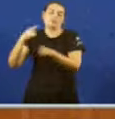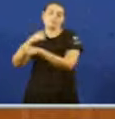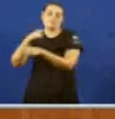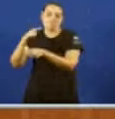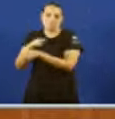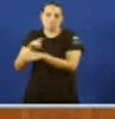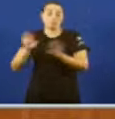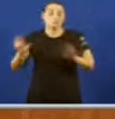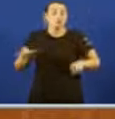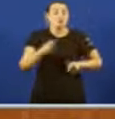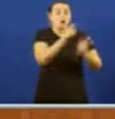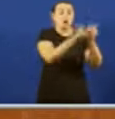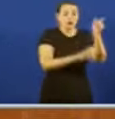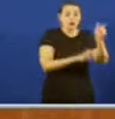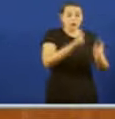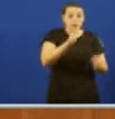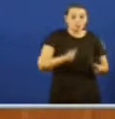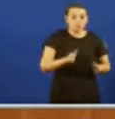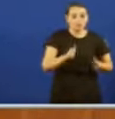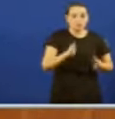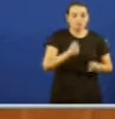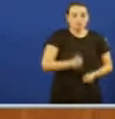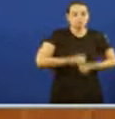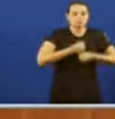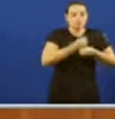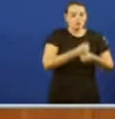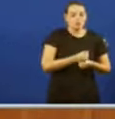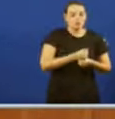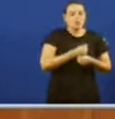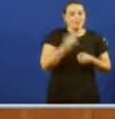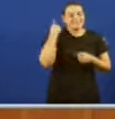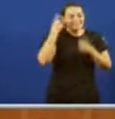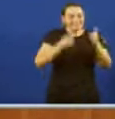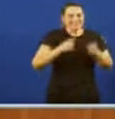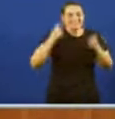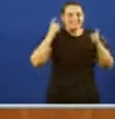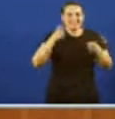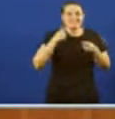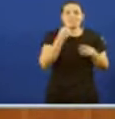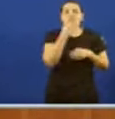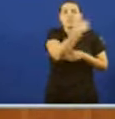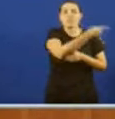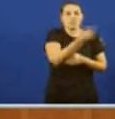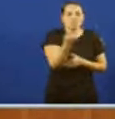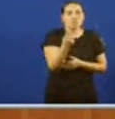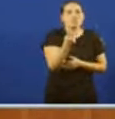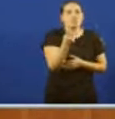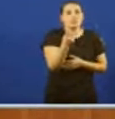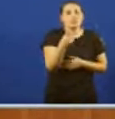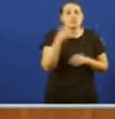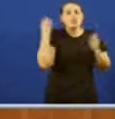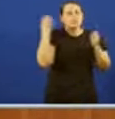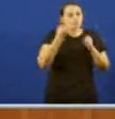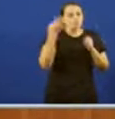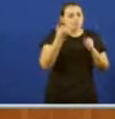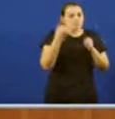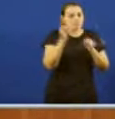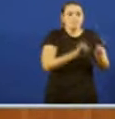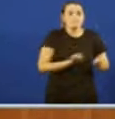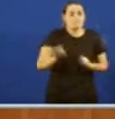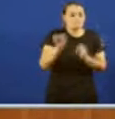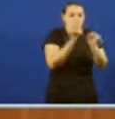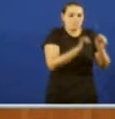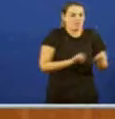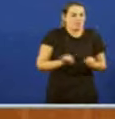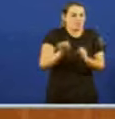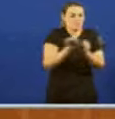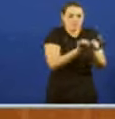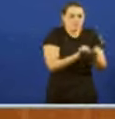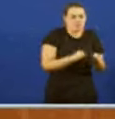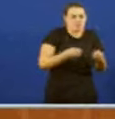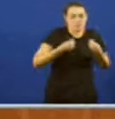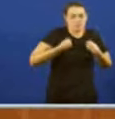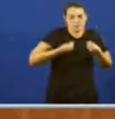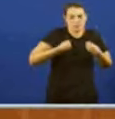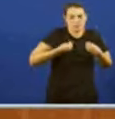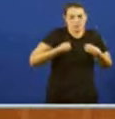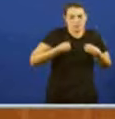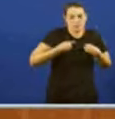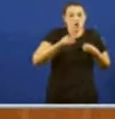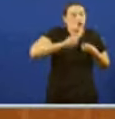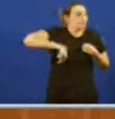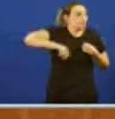A ciudadanía de Galicia Poñéase en pé Para decir Ben alto E ben claro Que cando hai que pelexar Por la vida Aquí non se rende ninguén